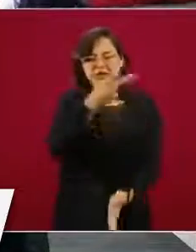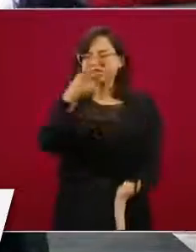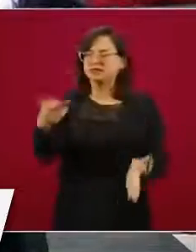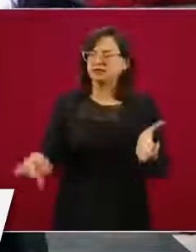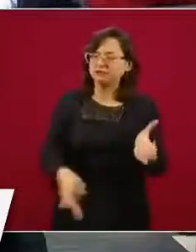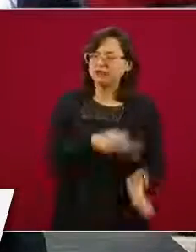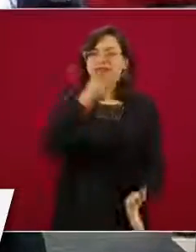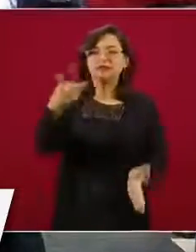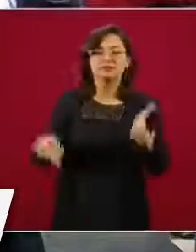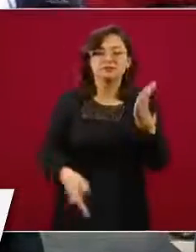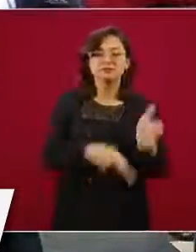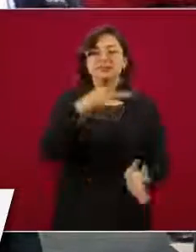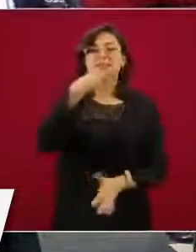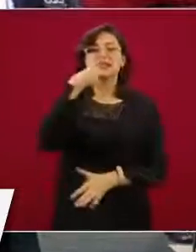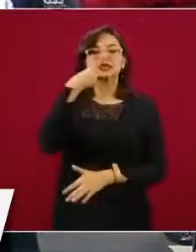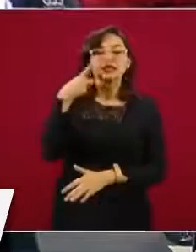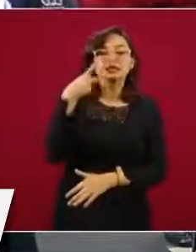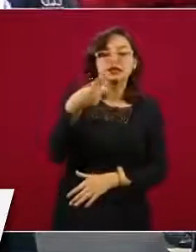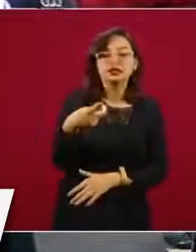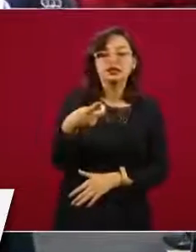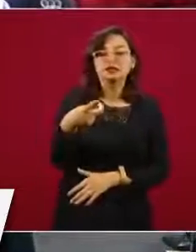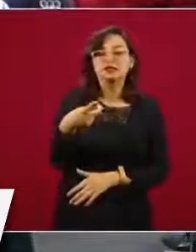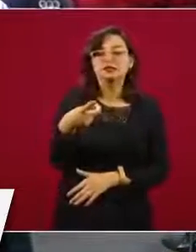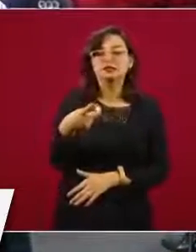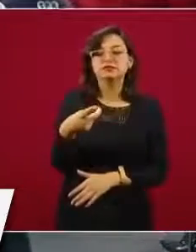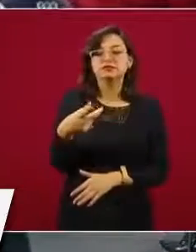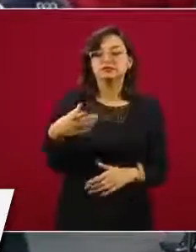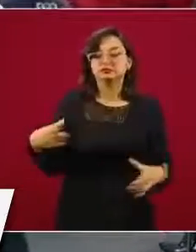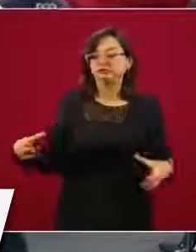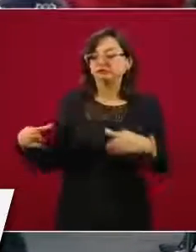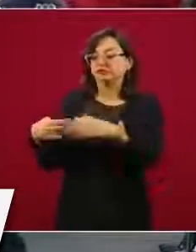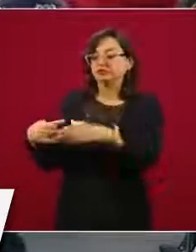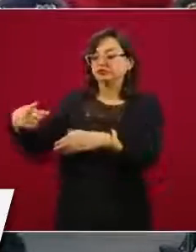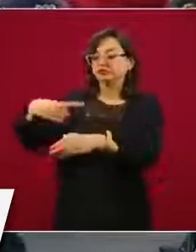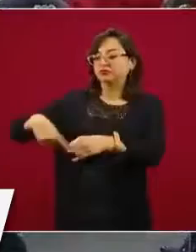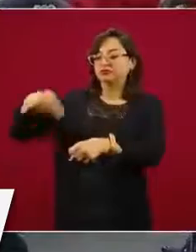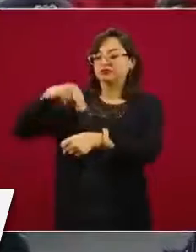los especialistas,